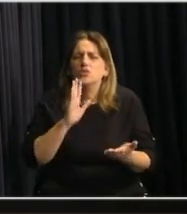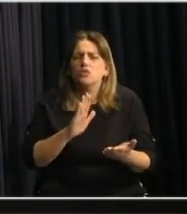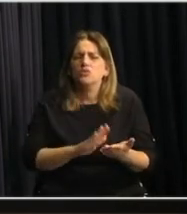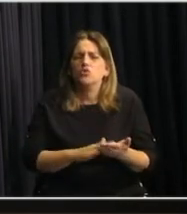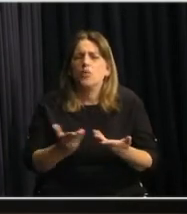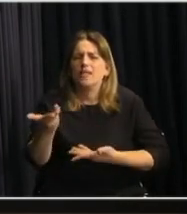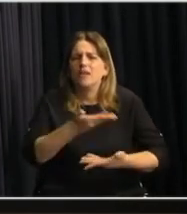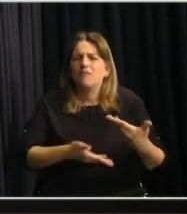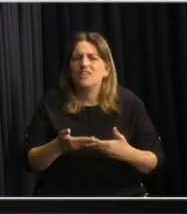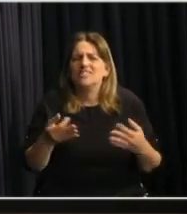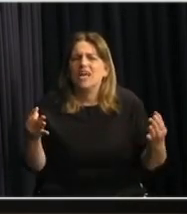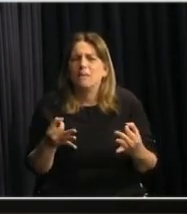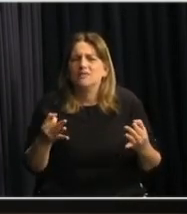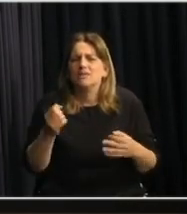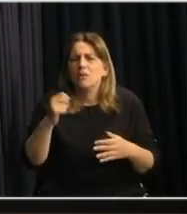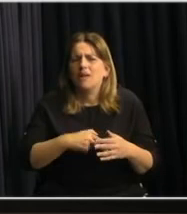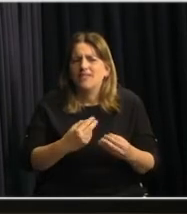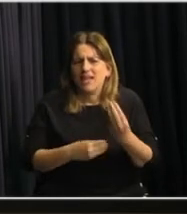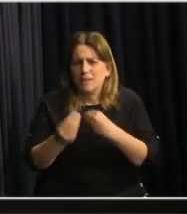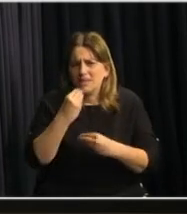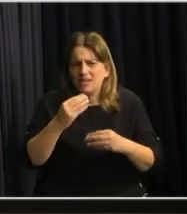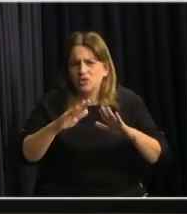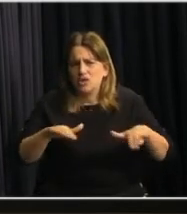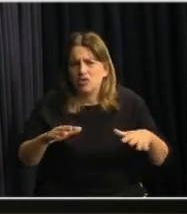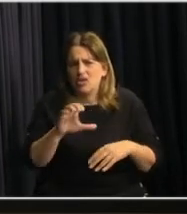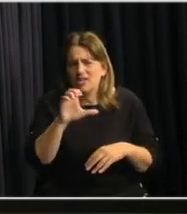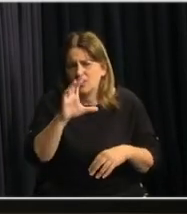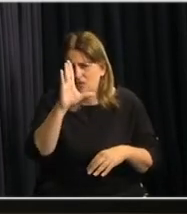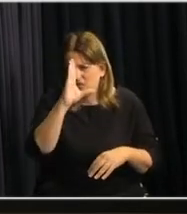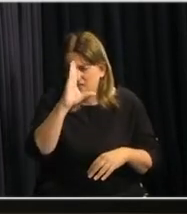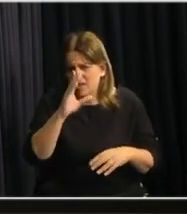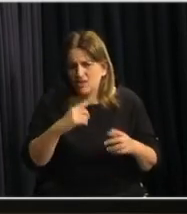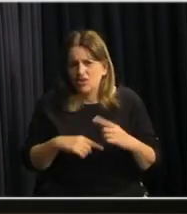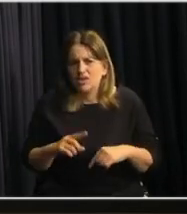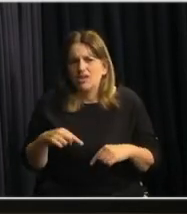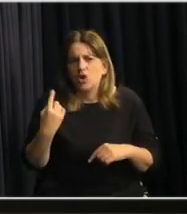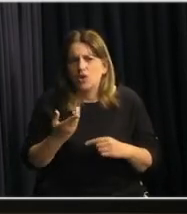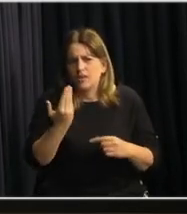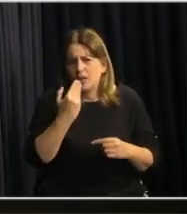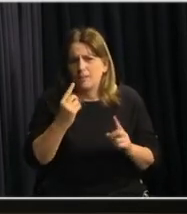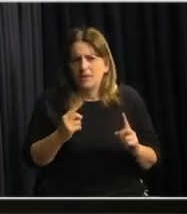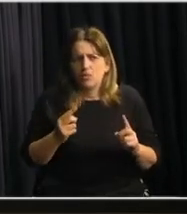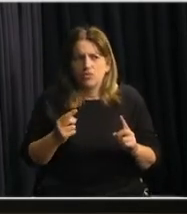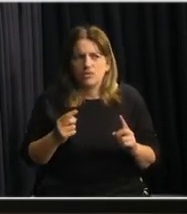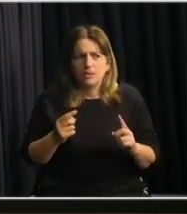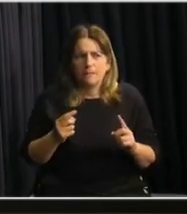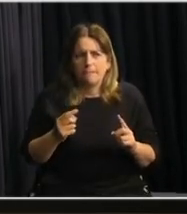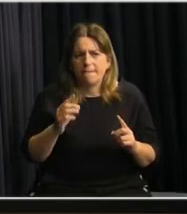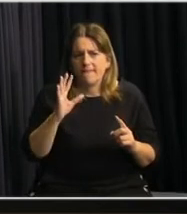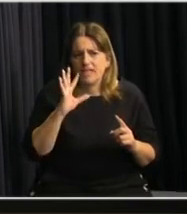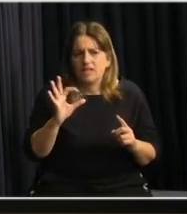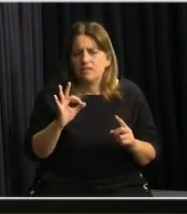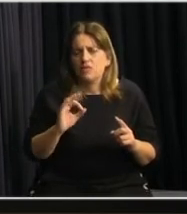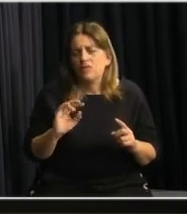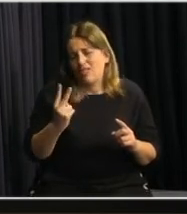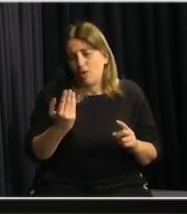transferencias específicas del plan de alimentación escolar para enero y febrero. Y la otra pregunta, con las disculpas de realizar